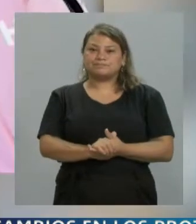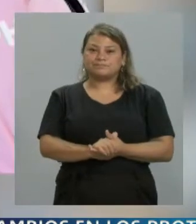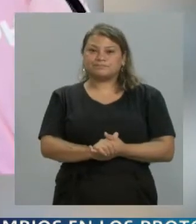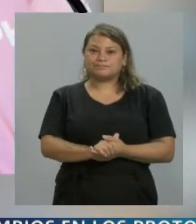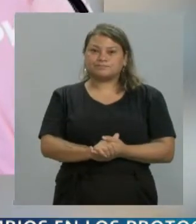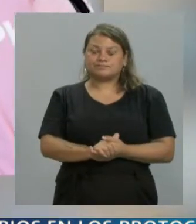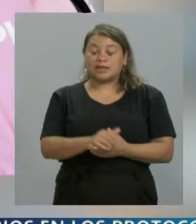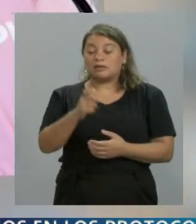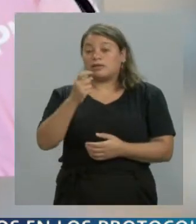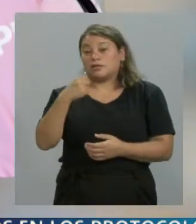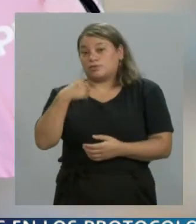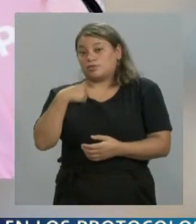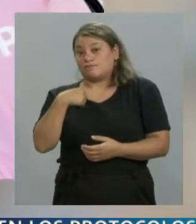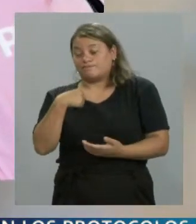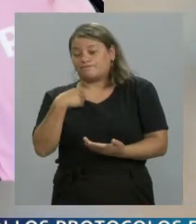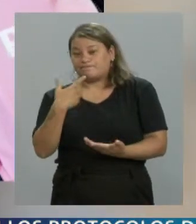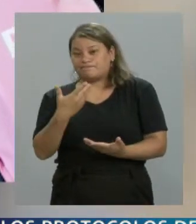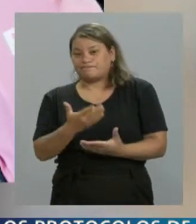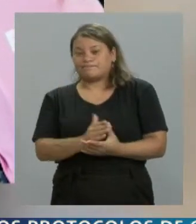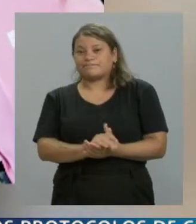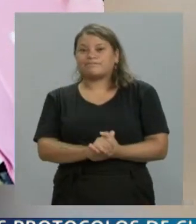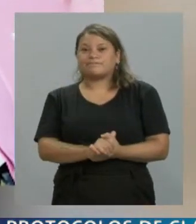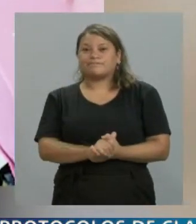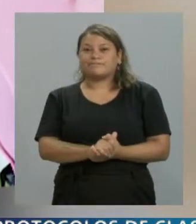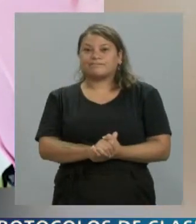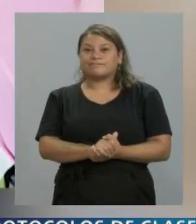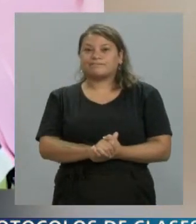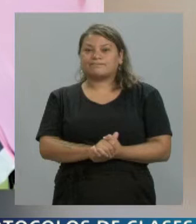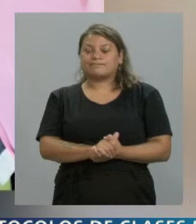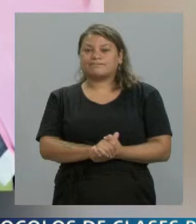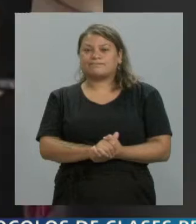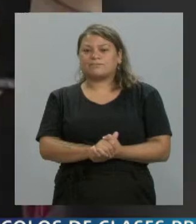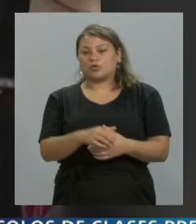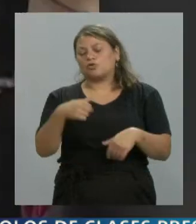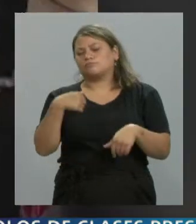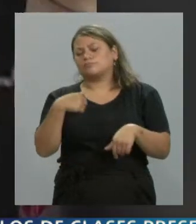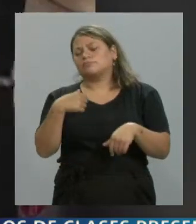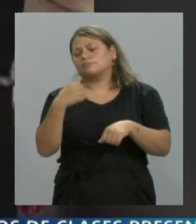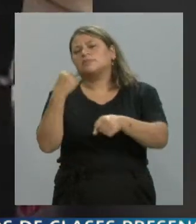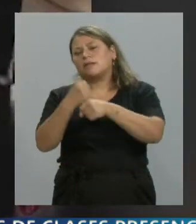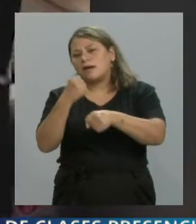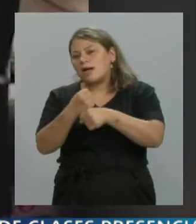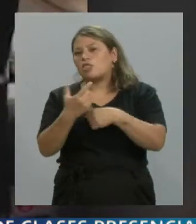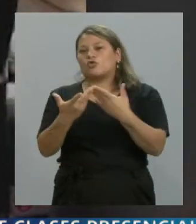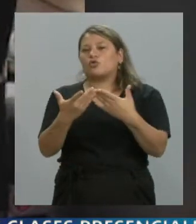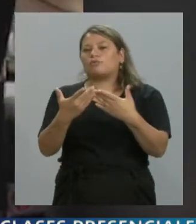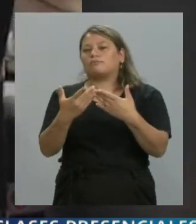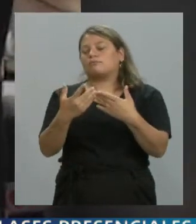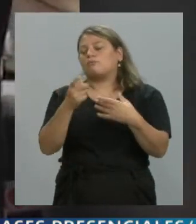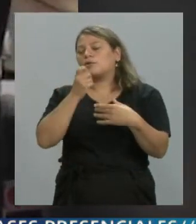En mi caso, yo he cubierto mucho tiempo fútbol, sin ser